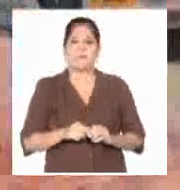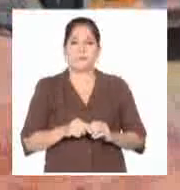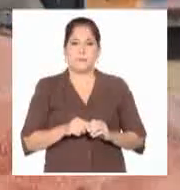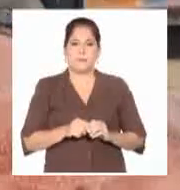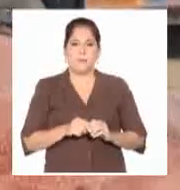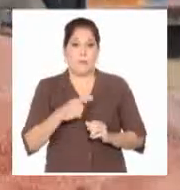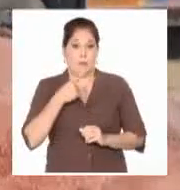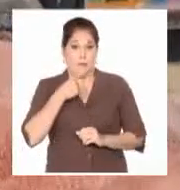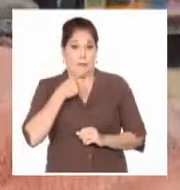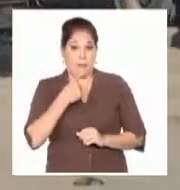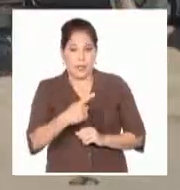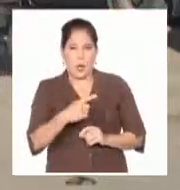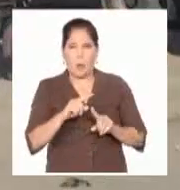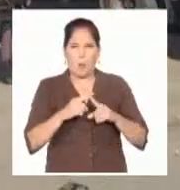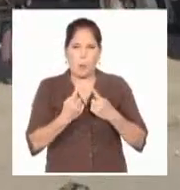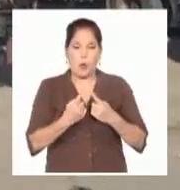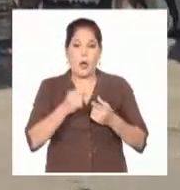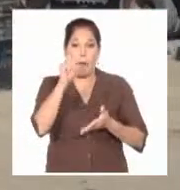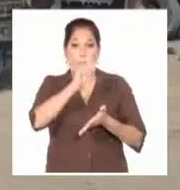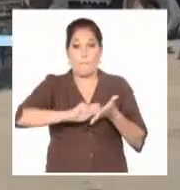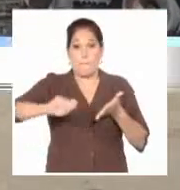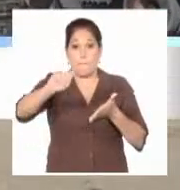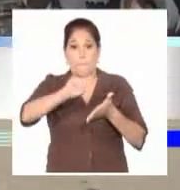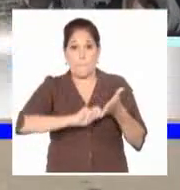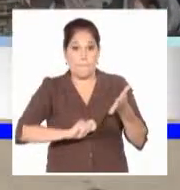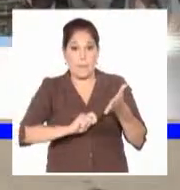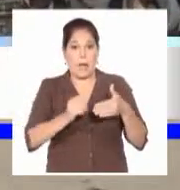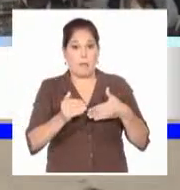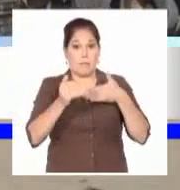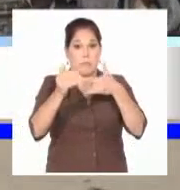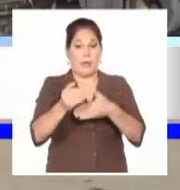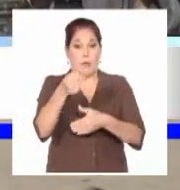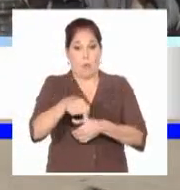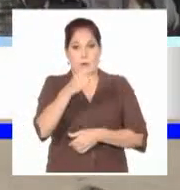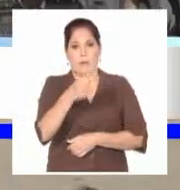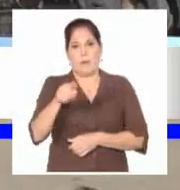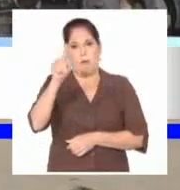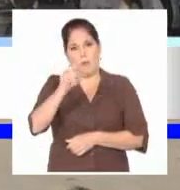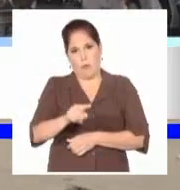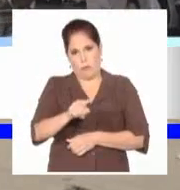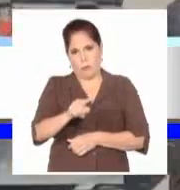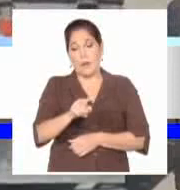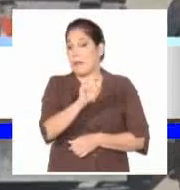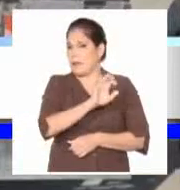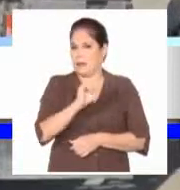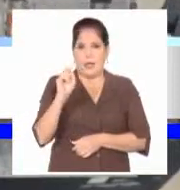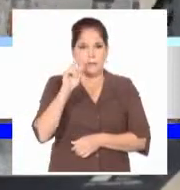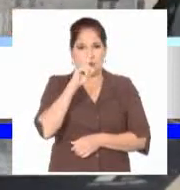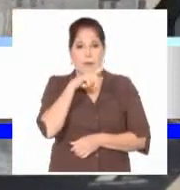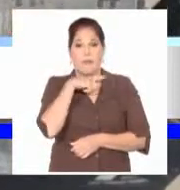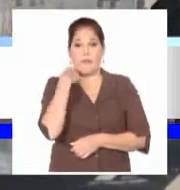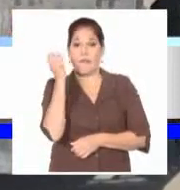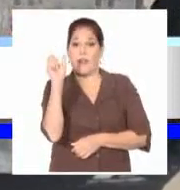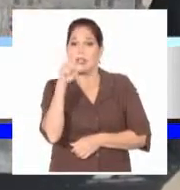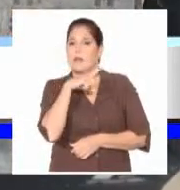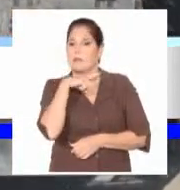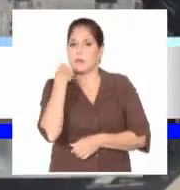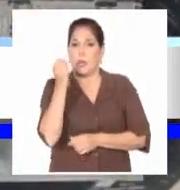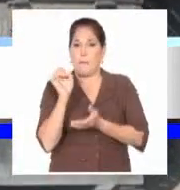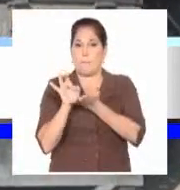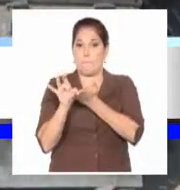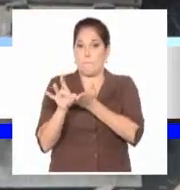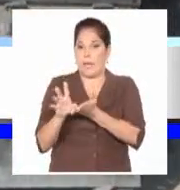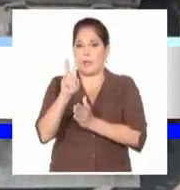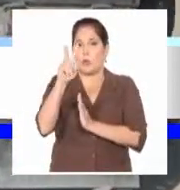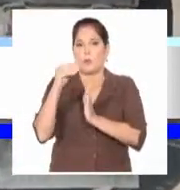anuncio fue emitido tras expirar el plazo inicial y concedido para hoy, 1 de noviembre, cuando se preveía la expulsión de más de